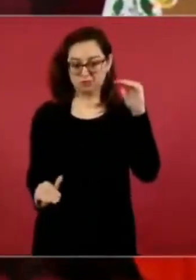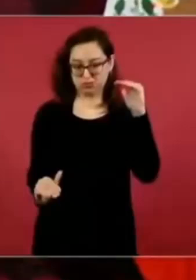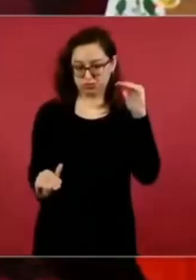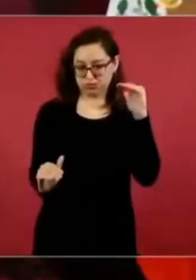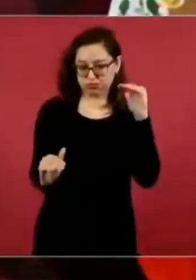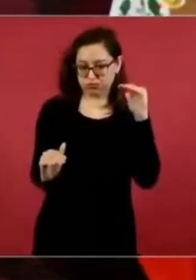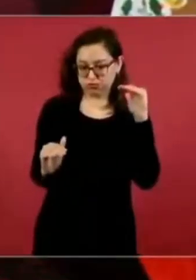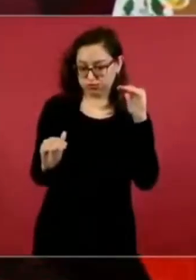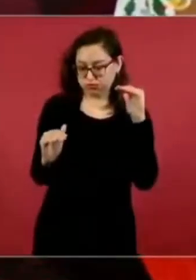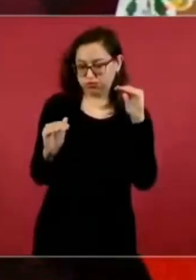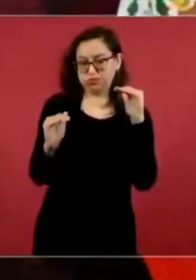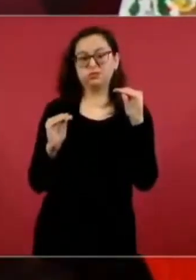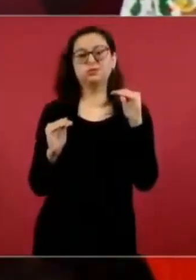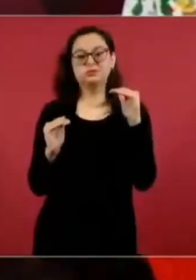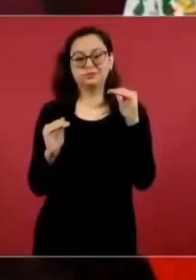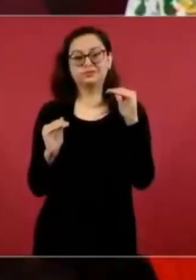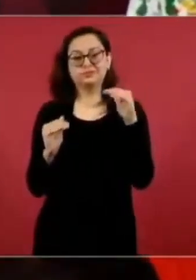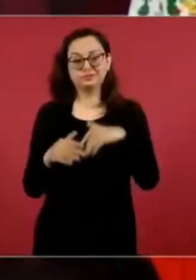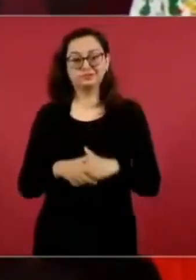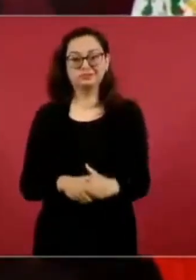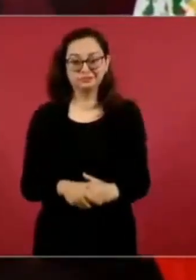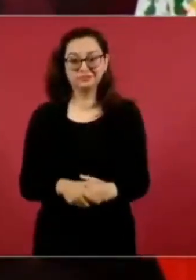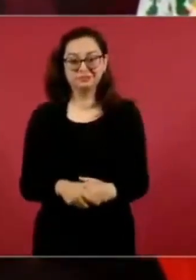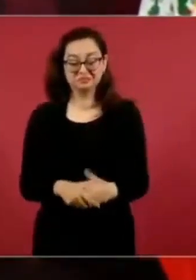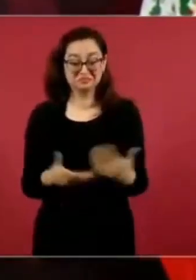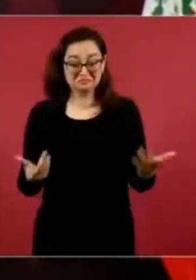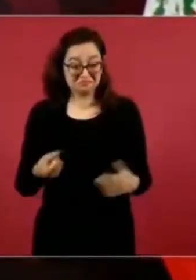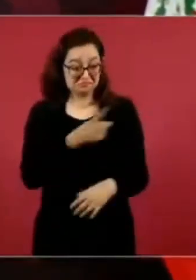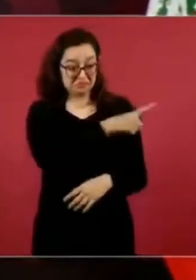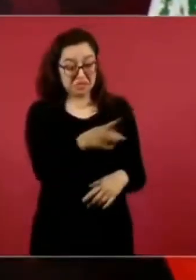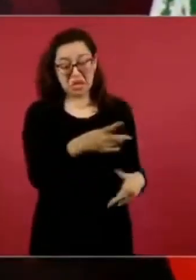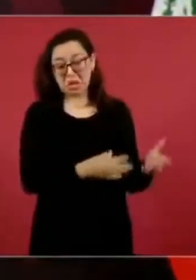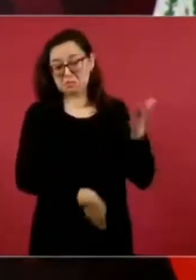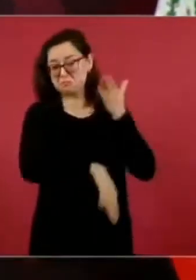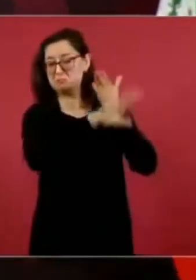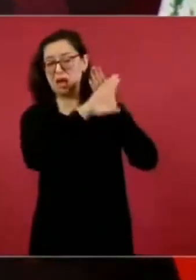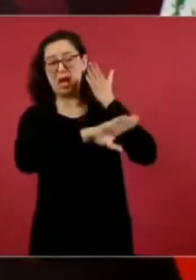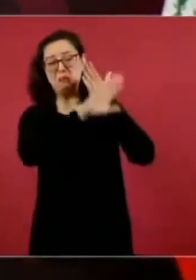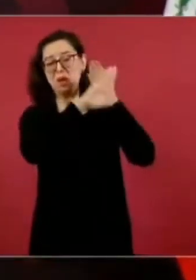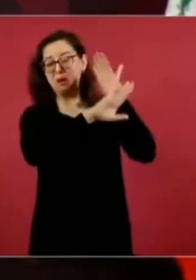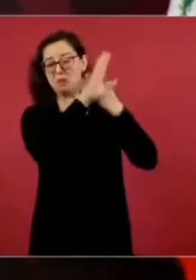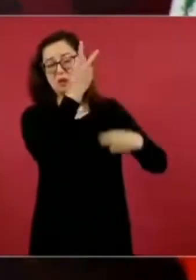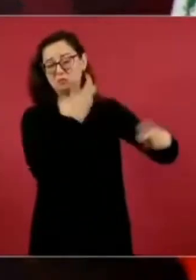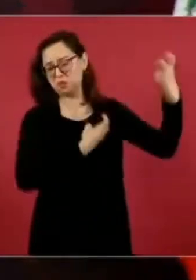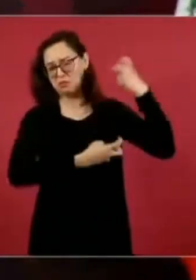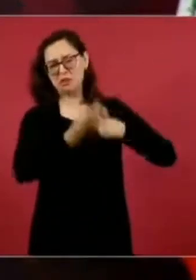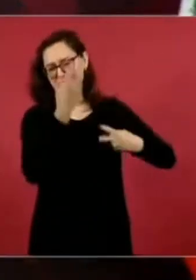se lograba. En el periodo neoliberal, al contrario,